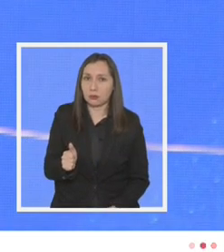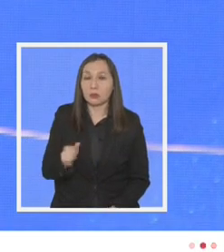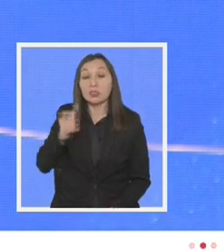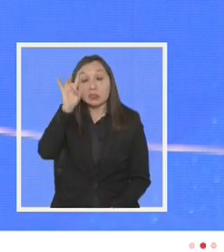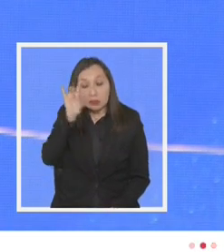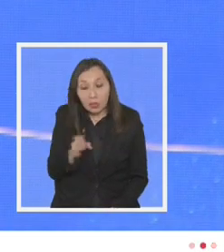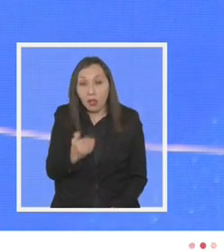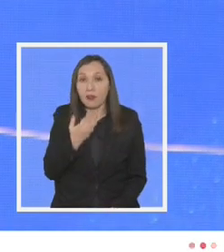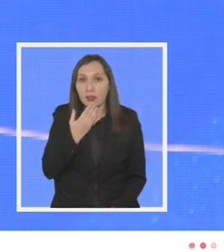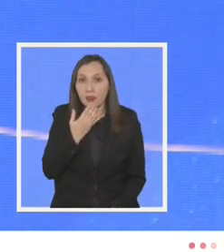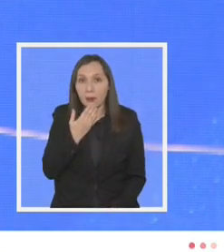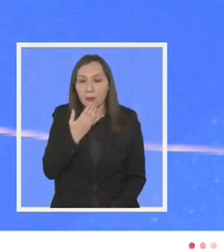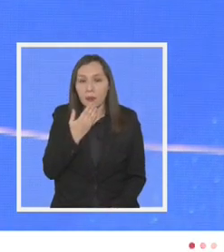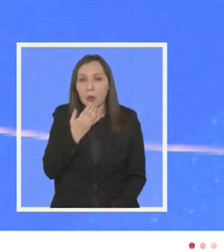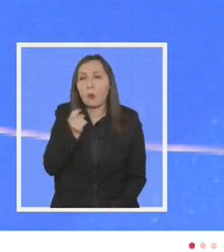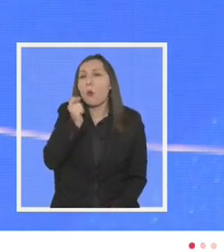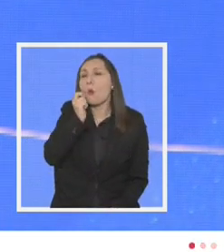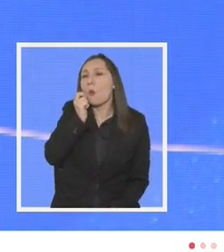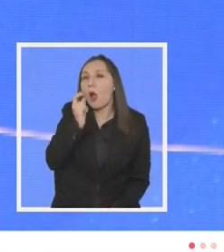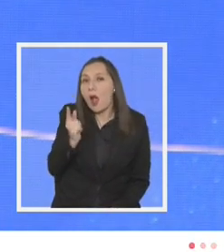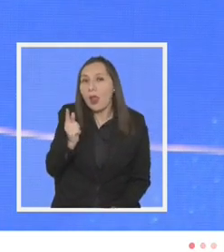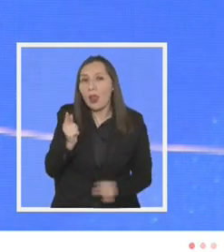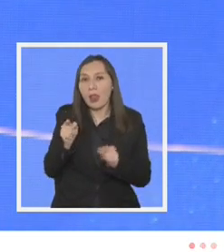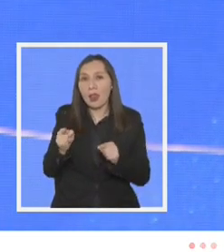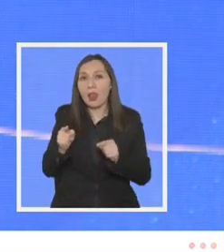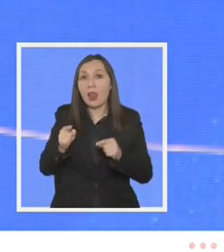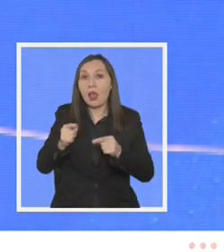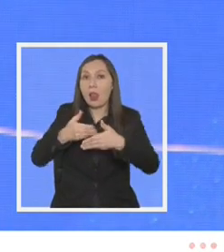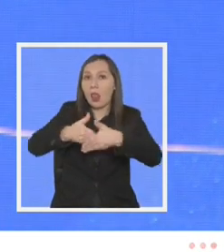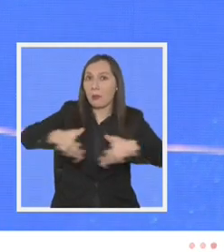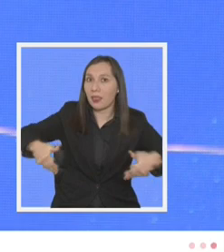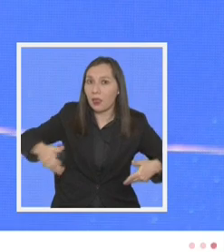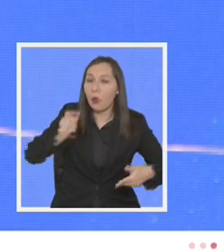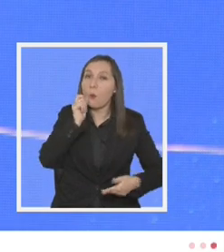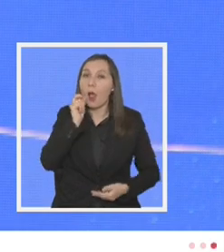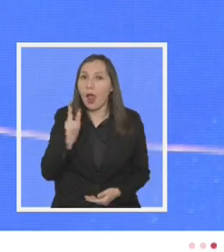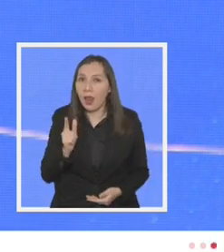sabiendo también cuáles son los límites